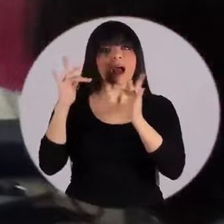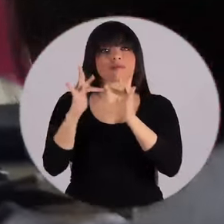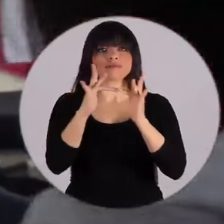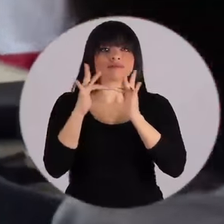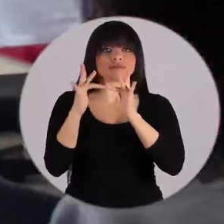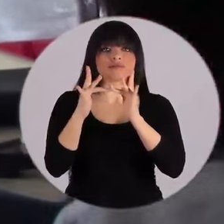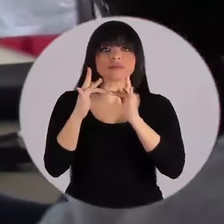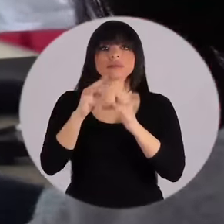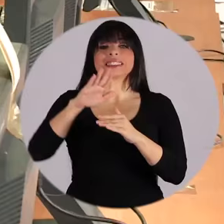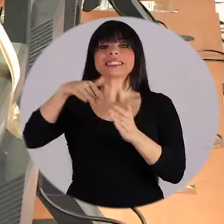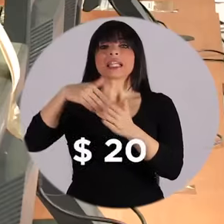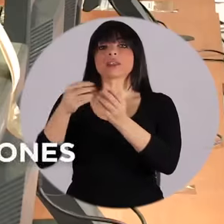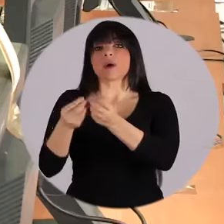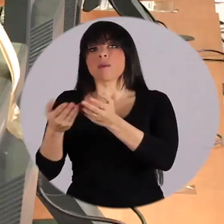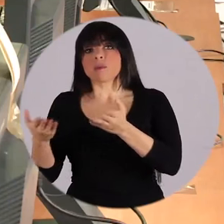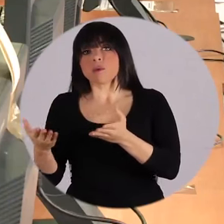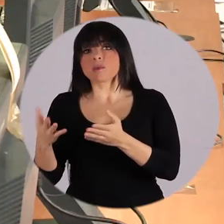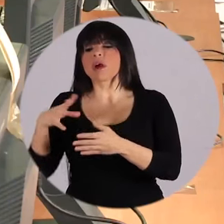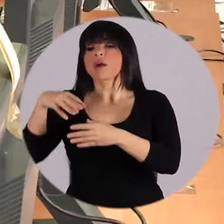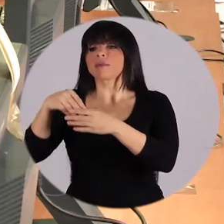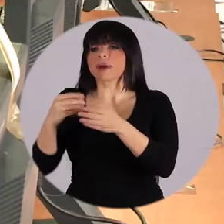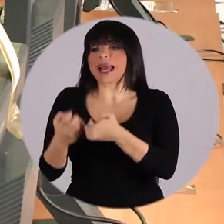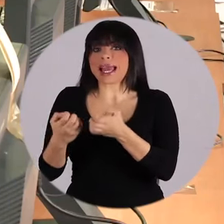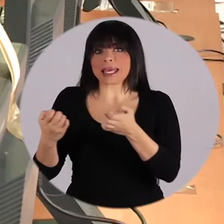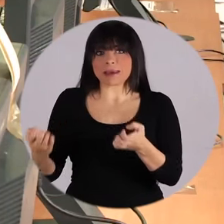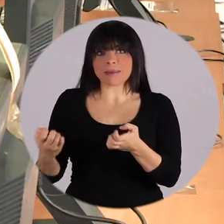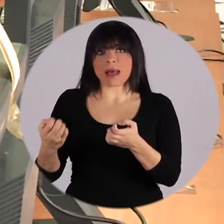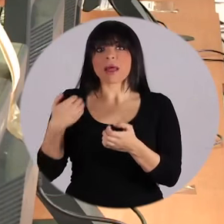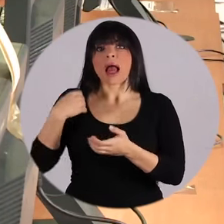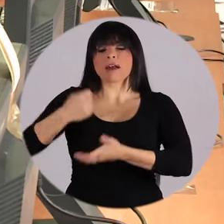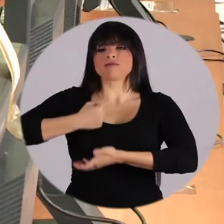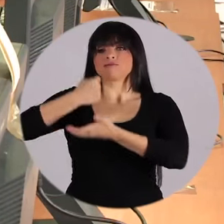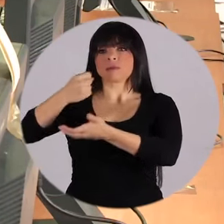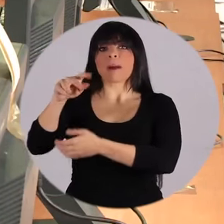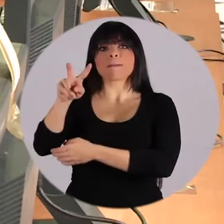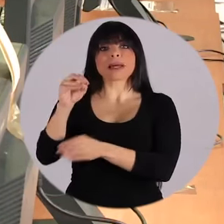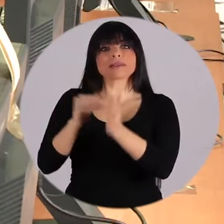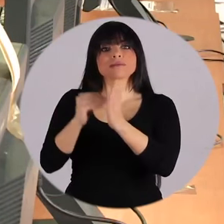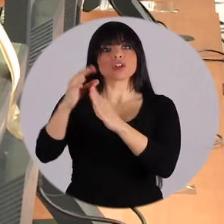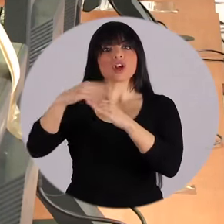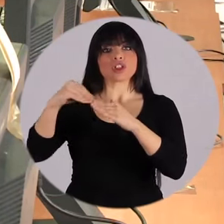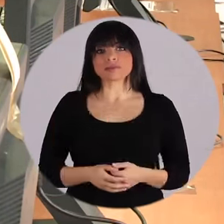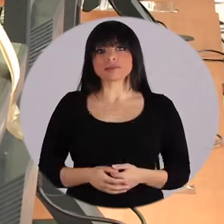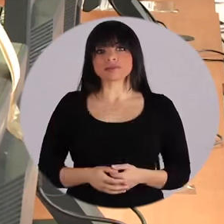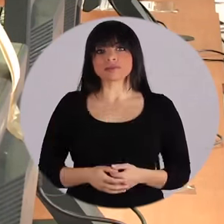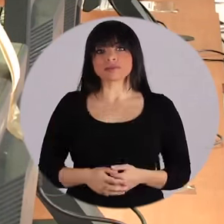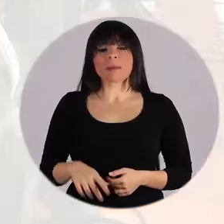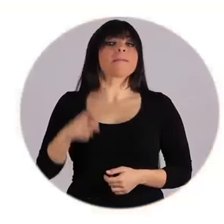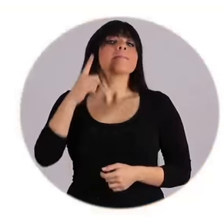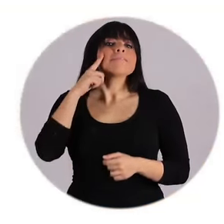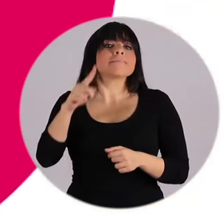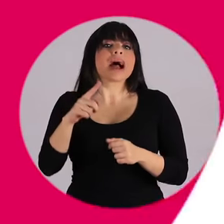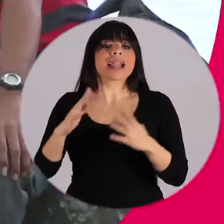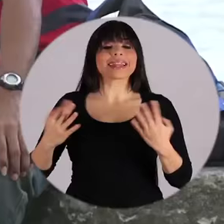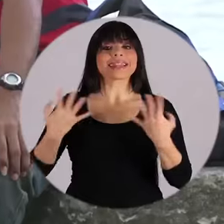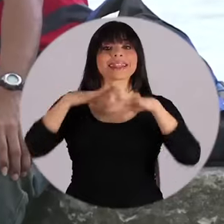de conectividad. Centros públicos equipados contará con un presupuesto de 20 millones de dólares.